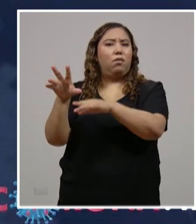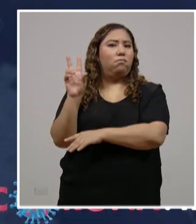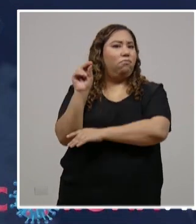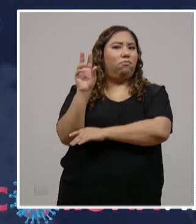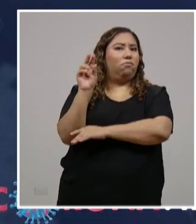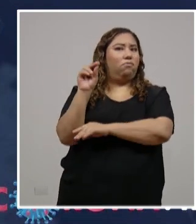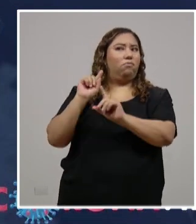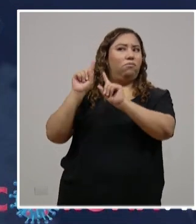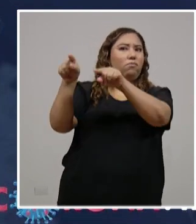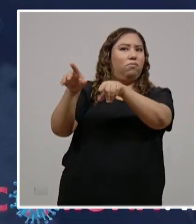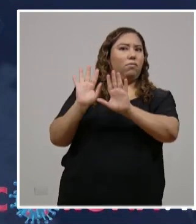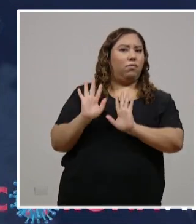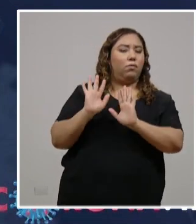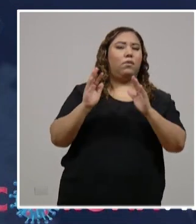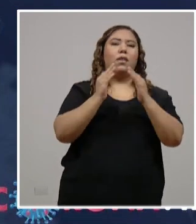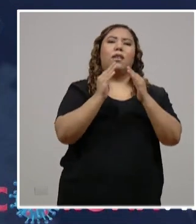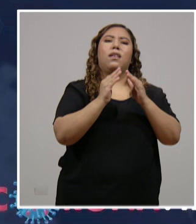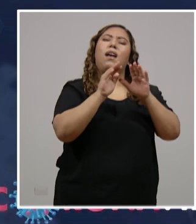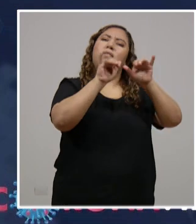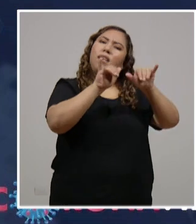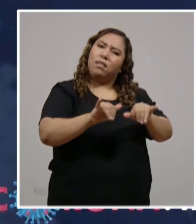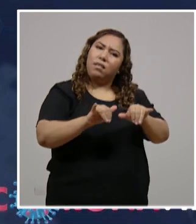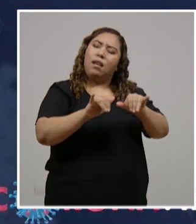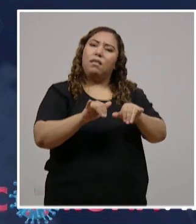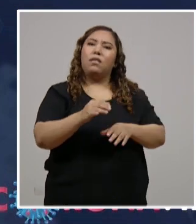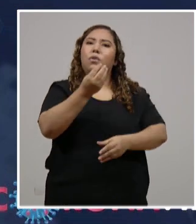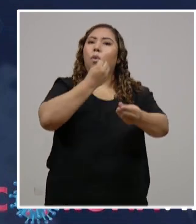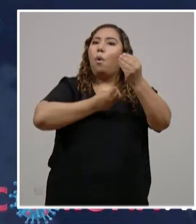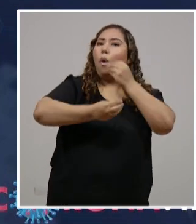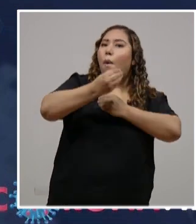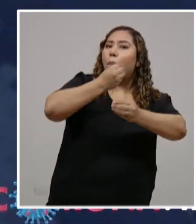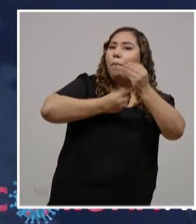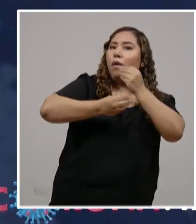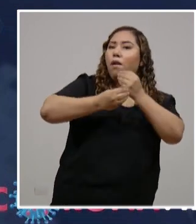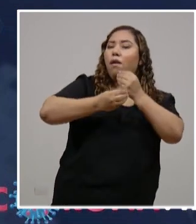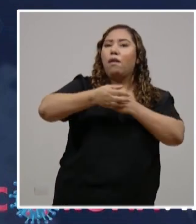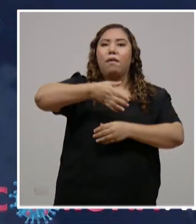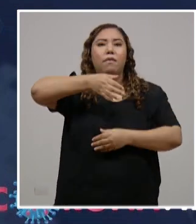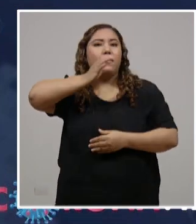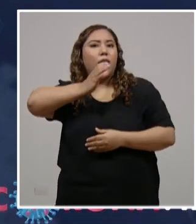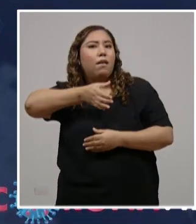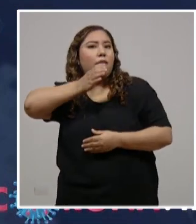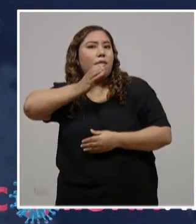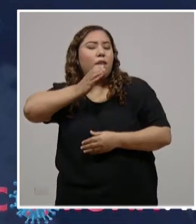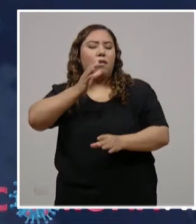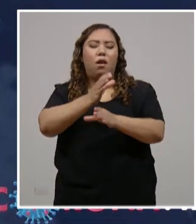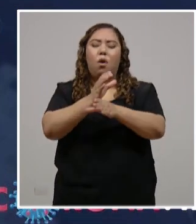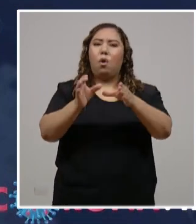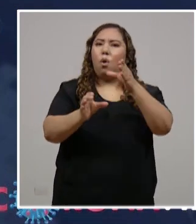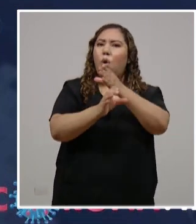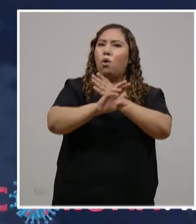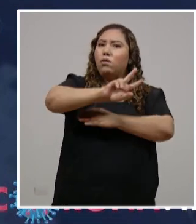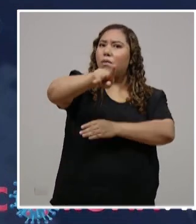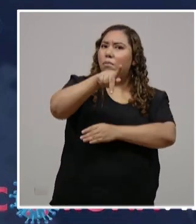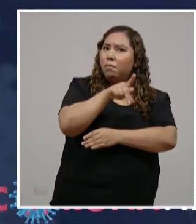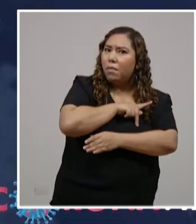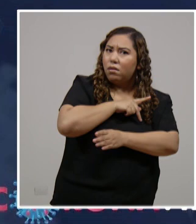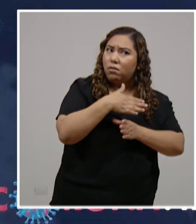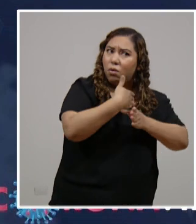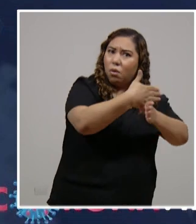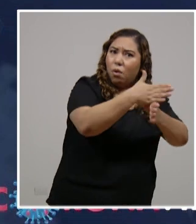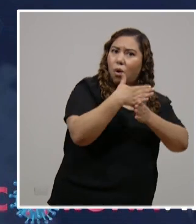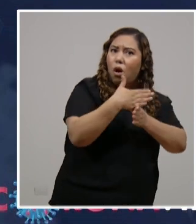favor, no salga si no es necesario. No comparta sus alimentos, no comparta sus bebidas, no comparta sus utensilios de uso